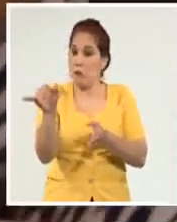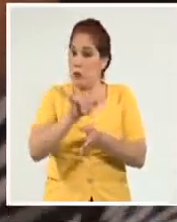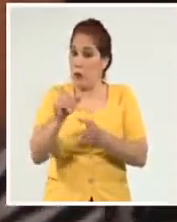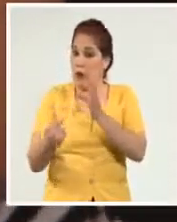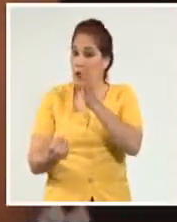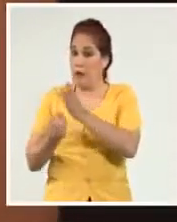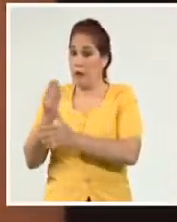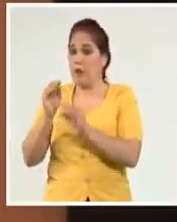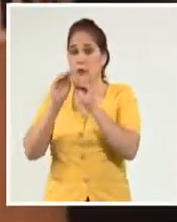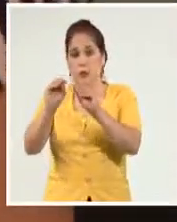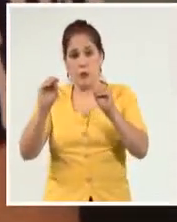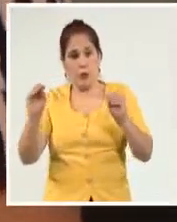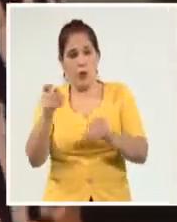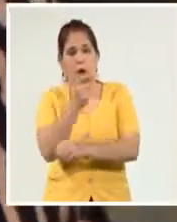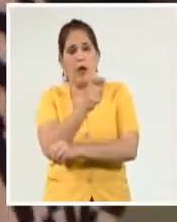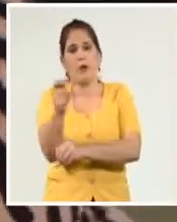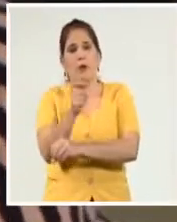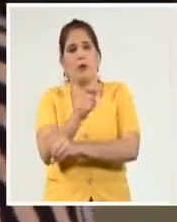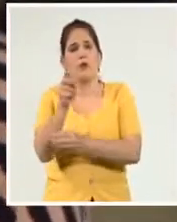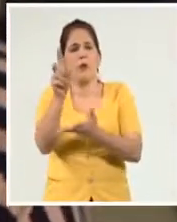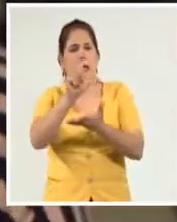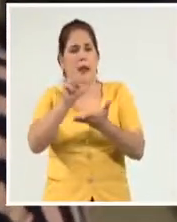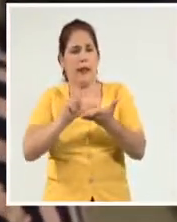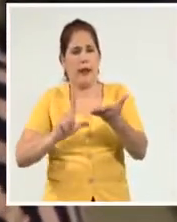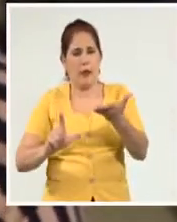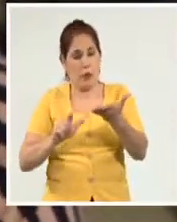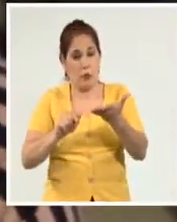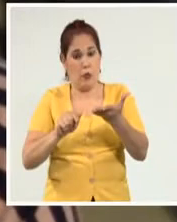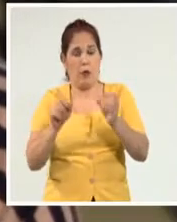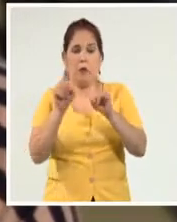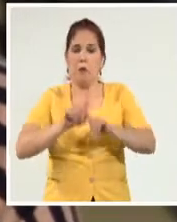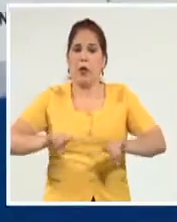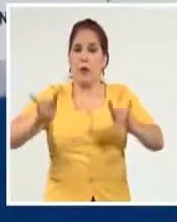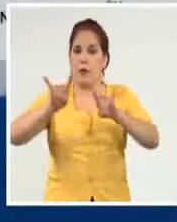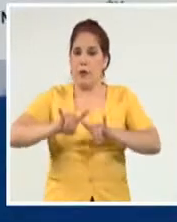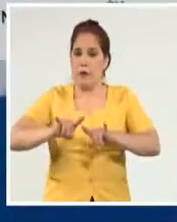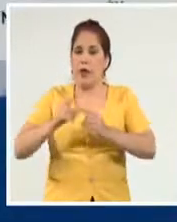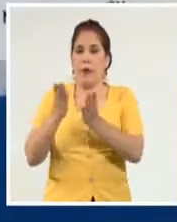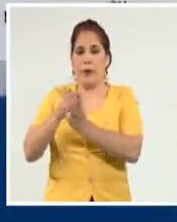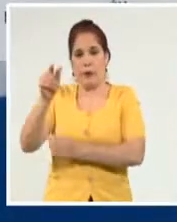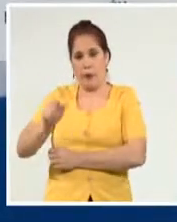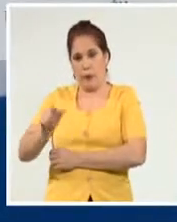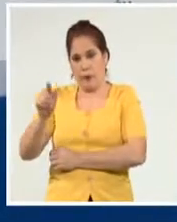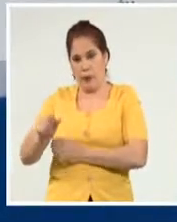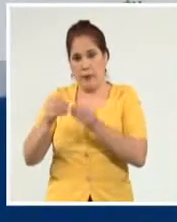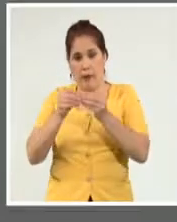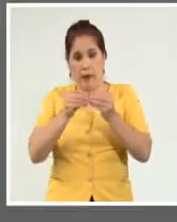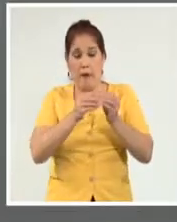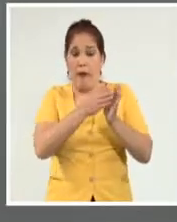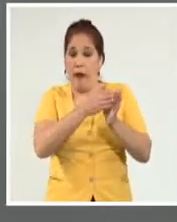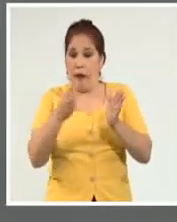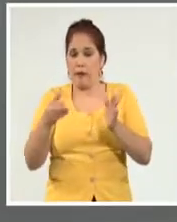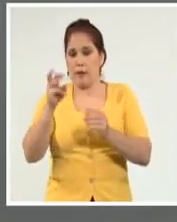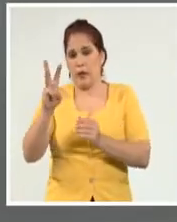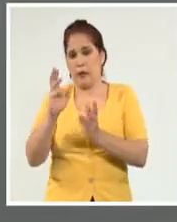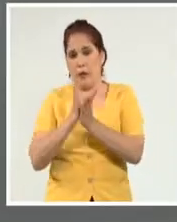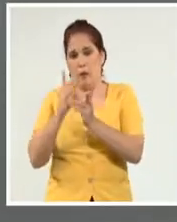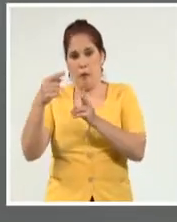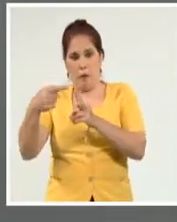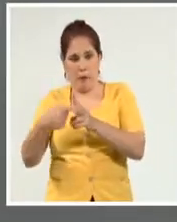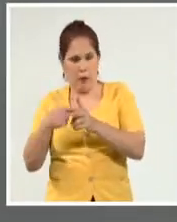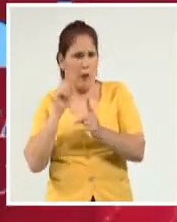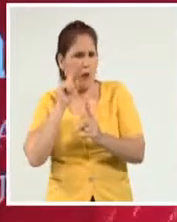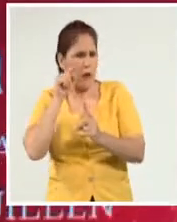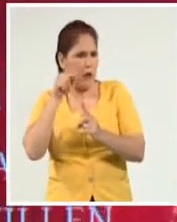la Fundación convoca un concurso literario para estudiantes universitarios de todo el país abierto hasta el 31 de mayo con el objetivo de